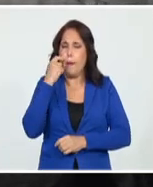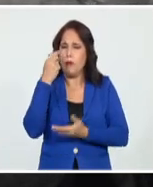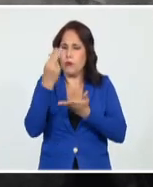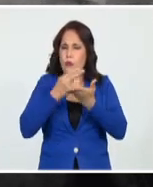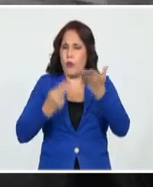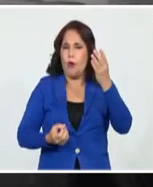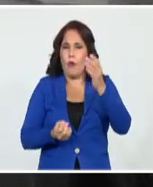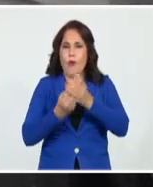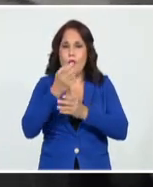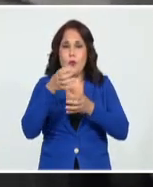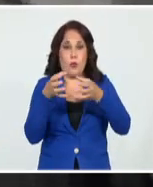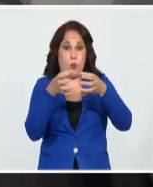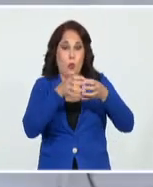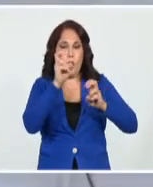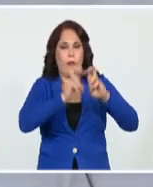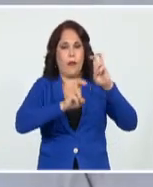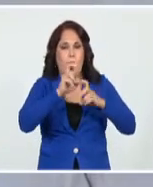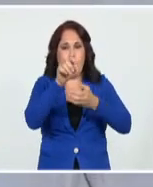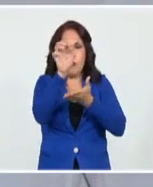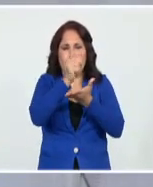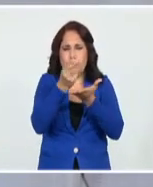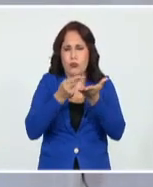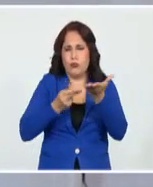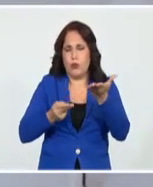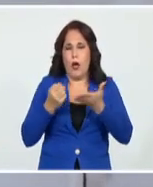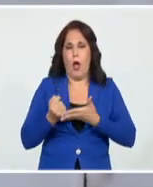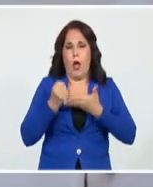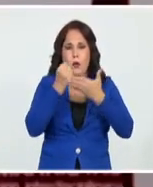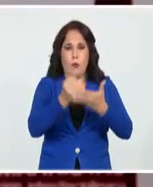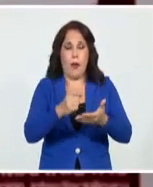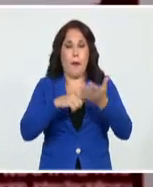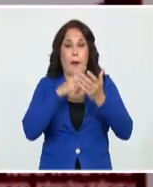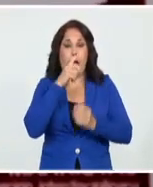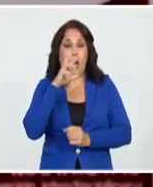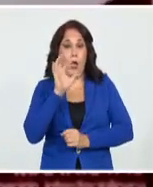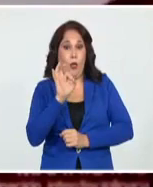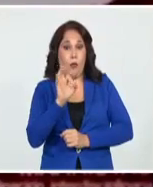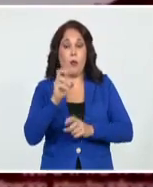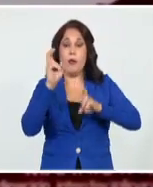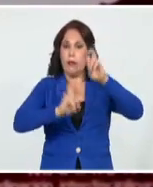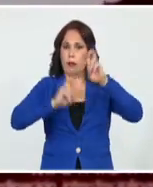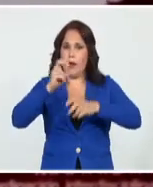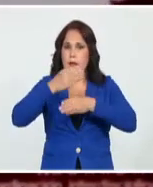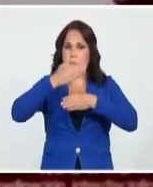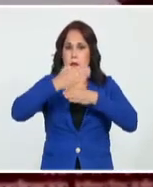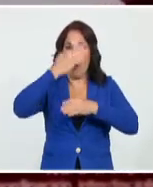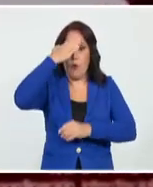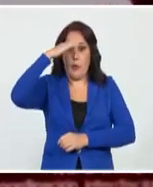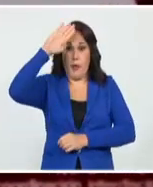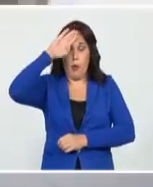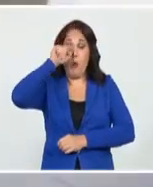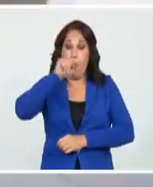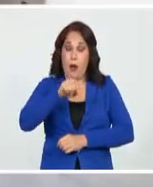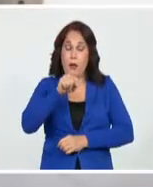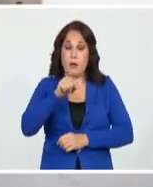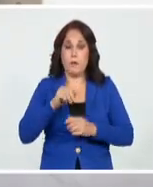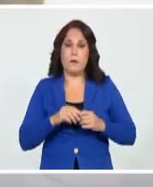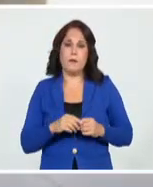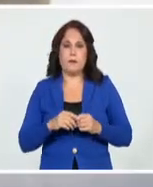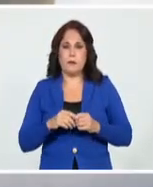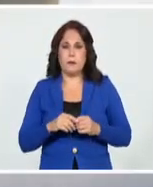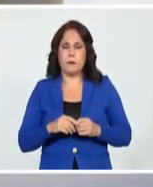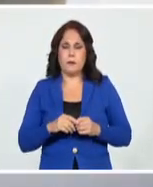fundacional entre los creadores que colaboraron. Pedro Arrate, del taller santiaguero se nutrió el oriente del país.